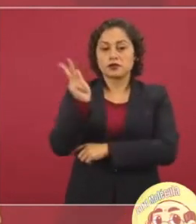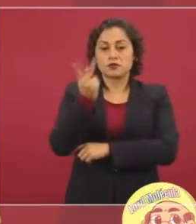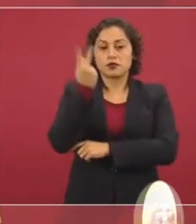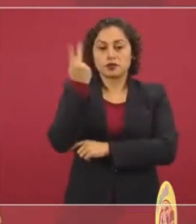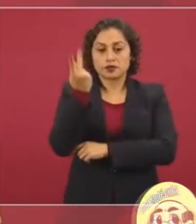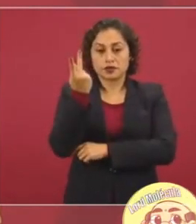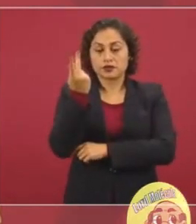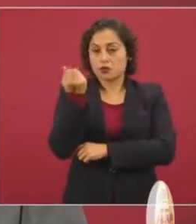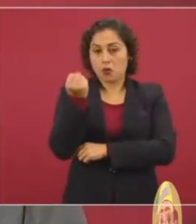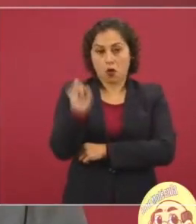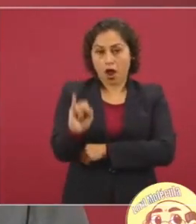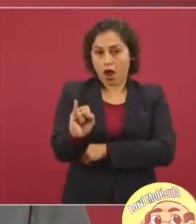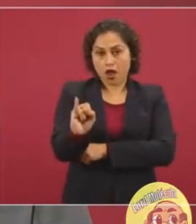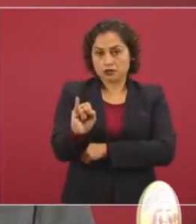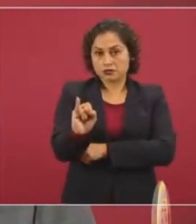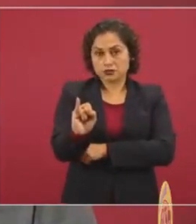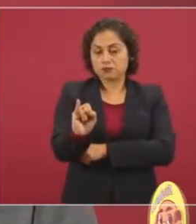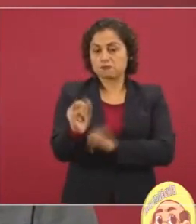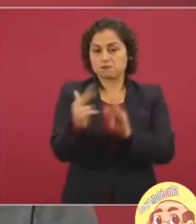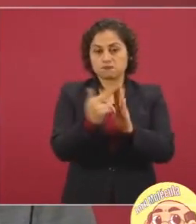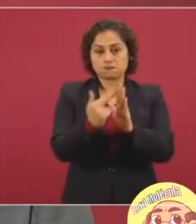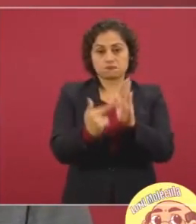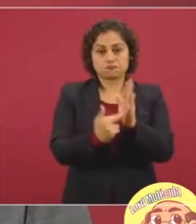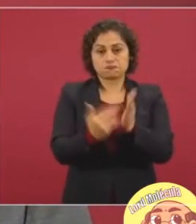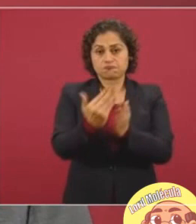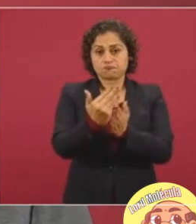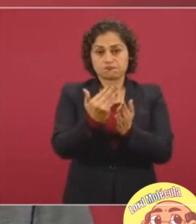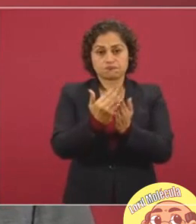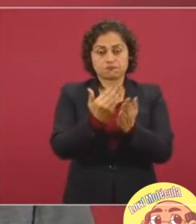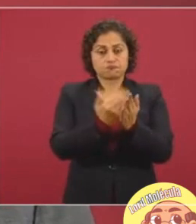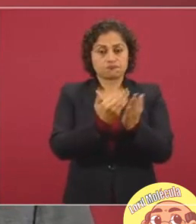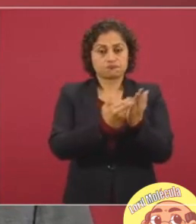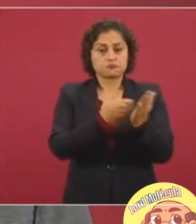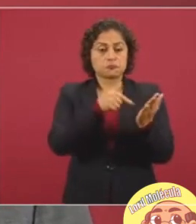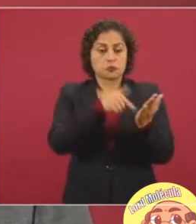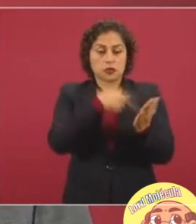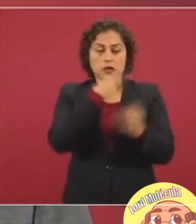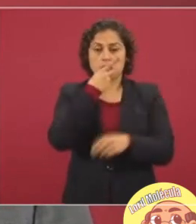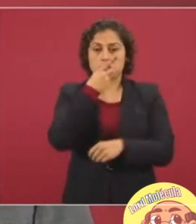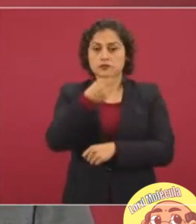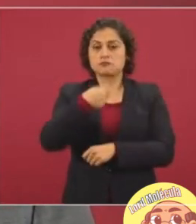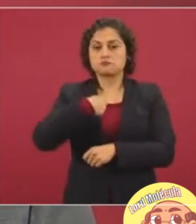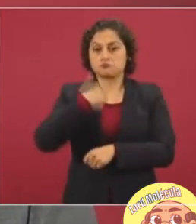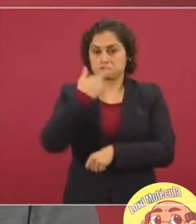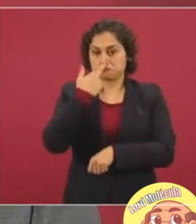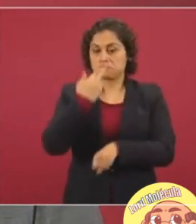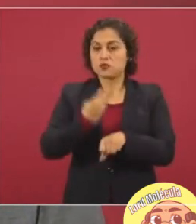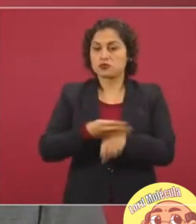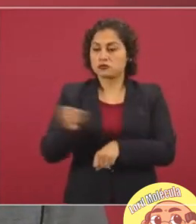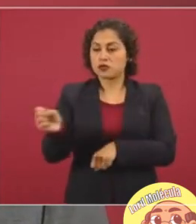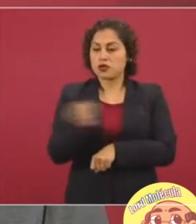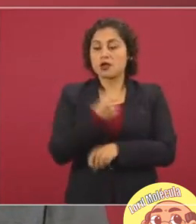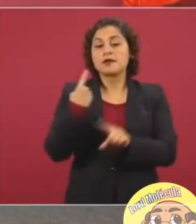la norma y en su momento vamos a